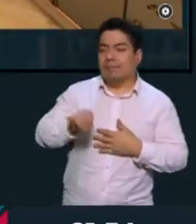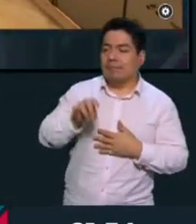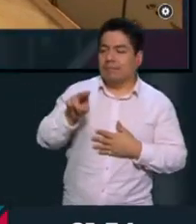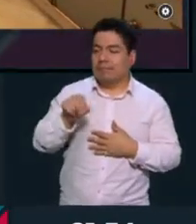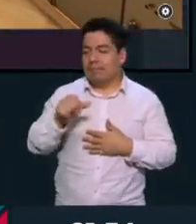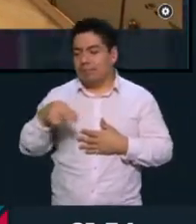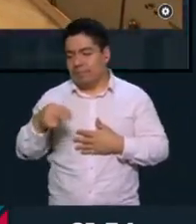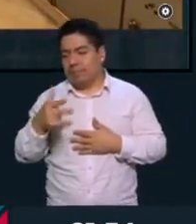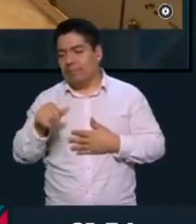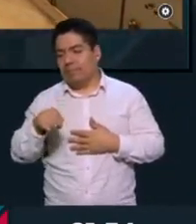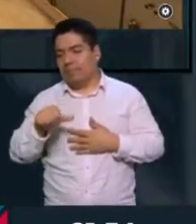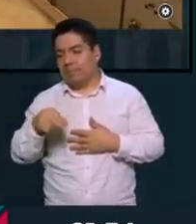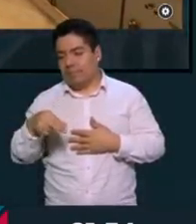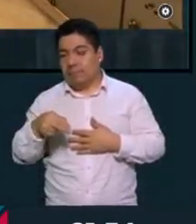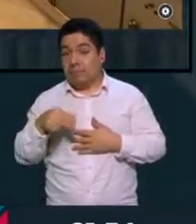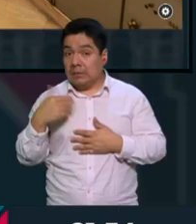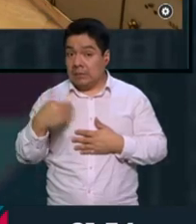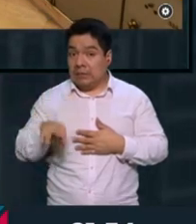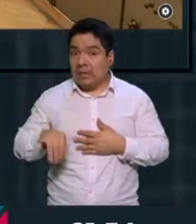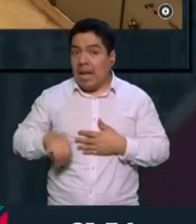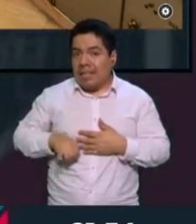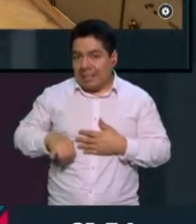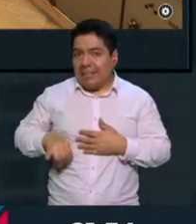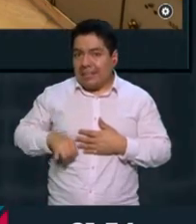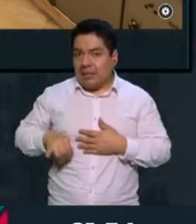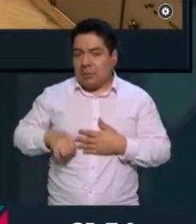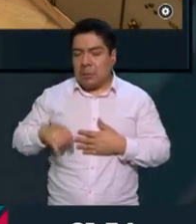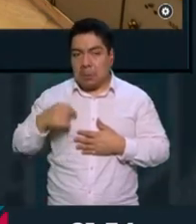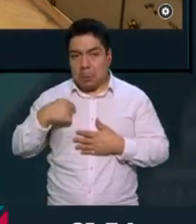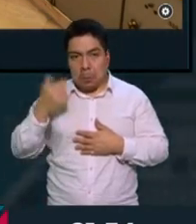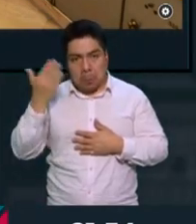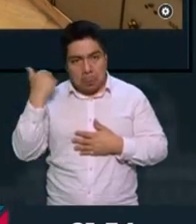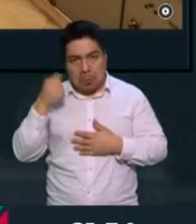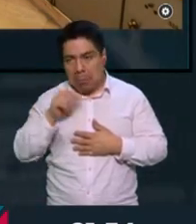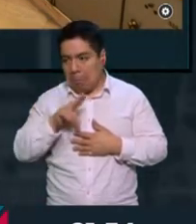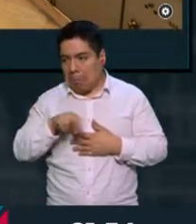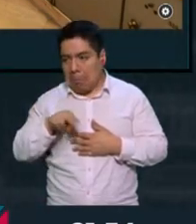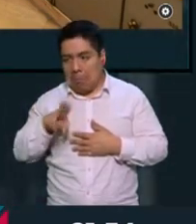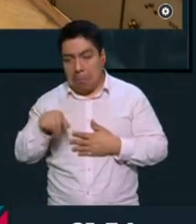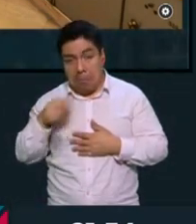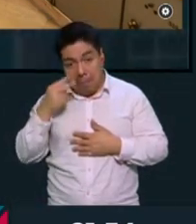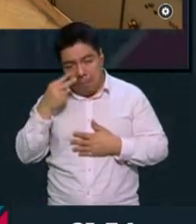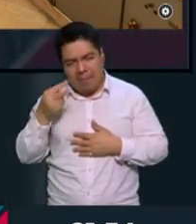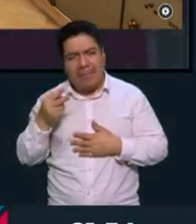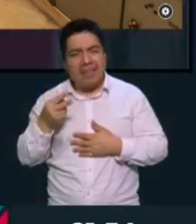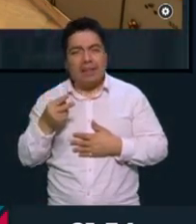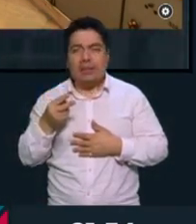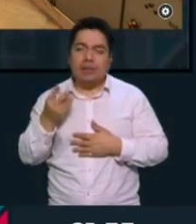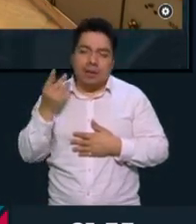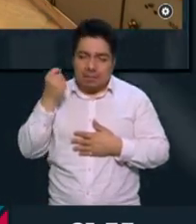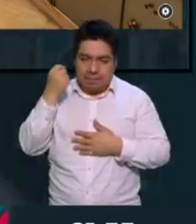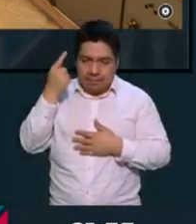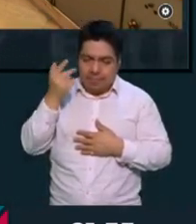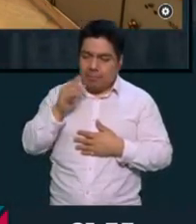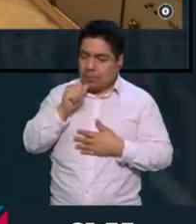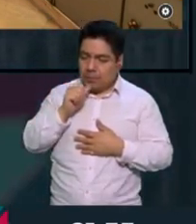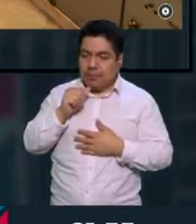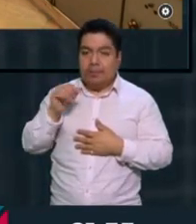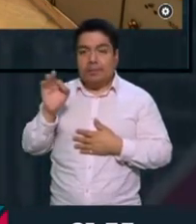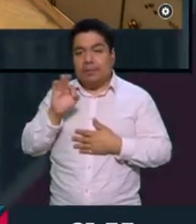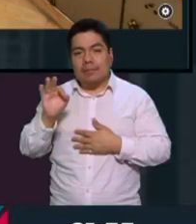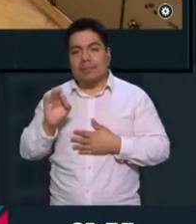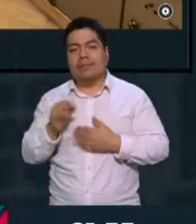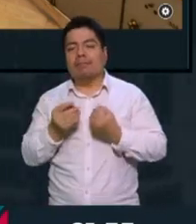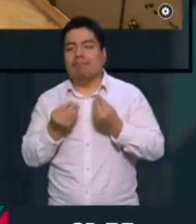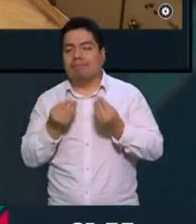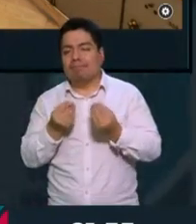cosas bien, bien interesantes. Yo nunca había visto, por ejemplo, la... porque no se me había ocurrido, pero seguramente debe